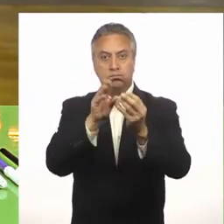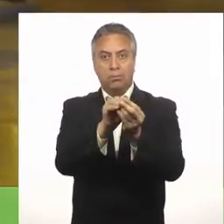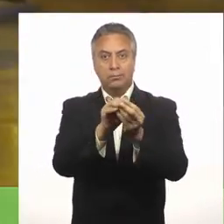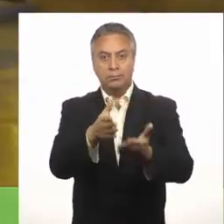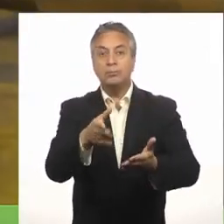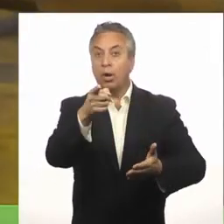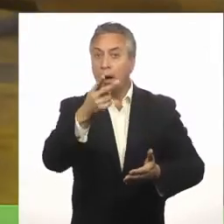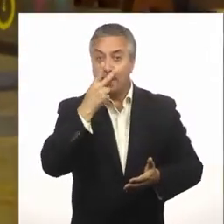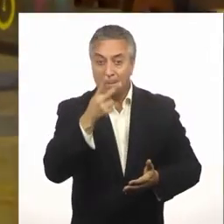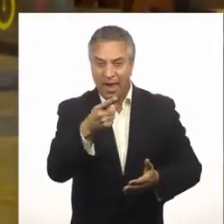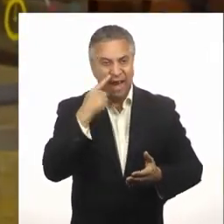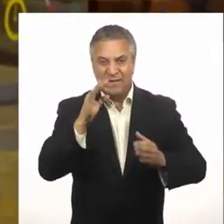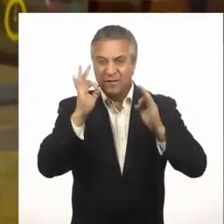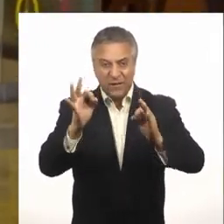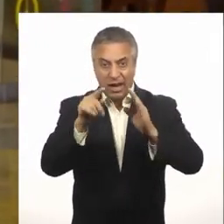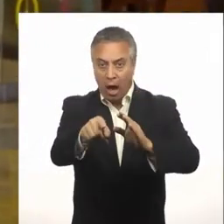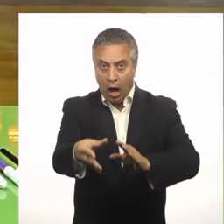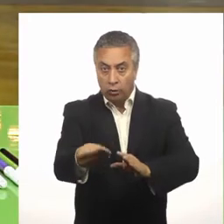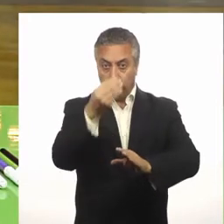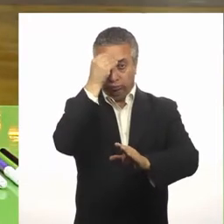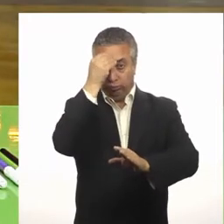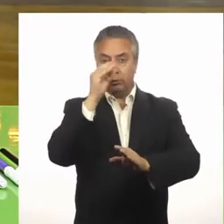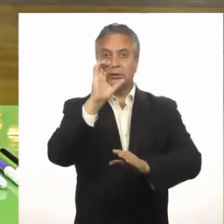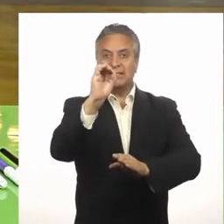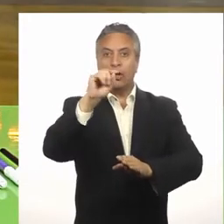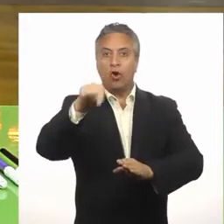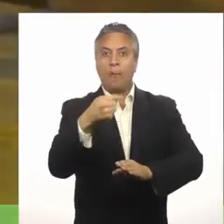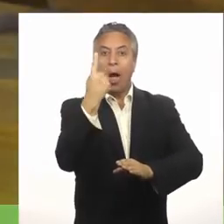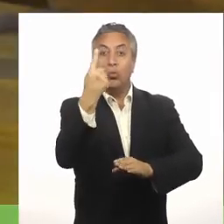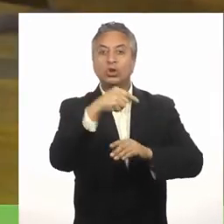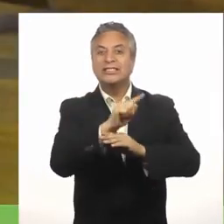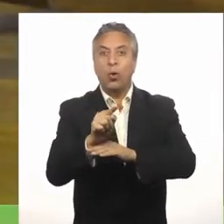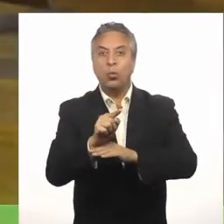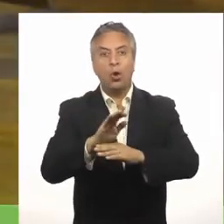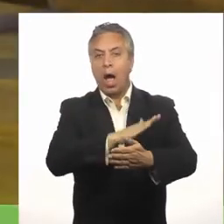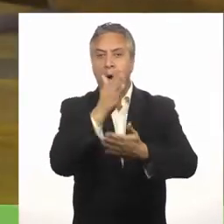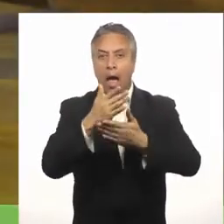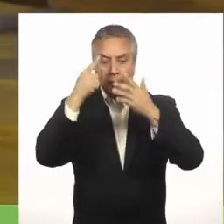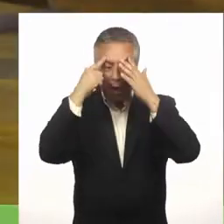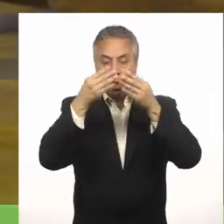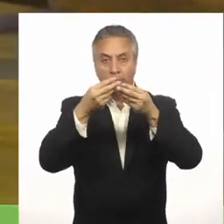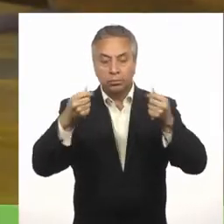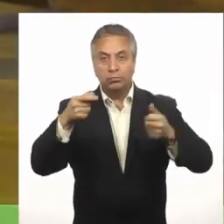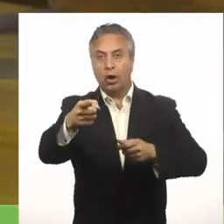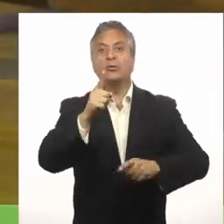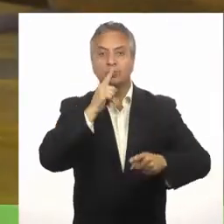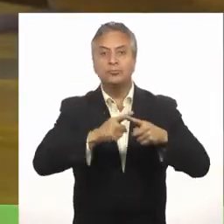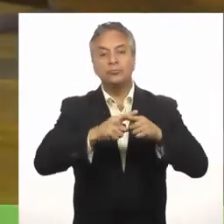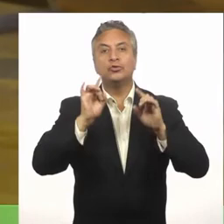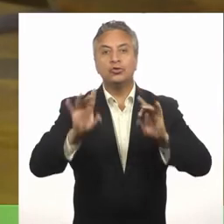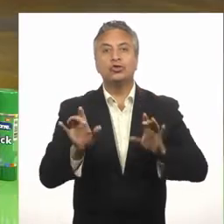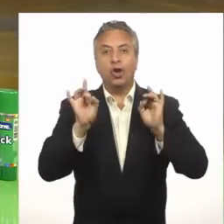una imagen fija, está apertura en tu cerebro 0,1 segundos hasta desaparecer. Este fenómeno se conoce como persistencia de la